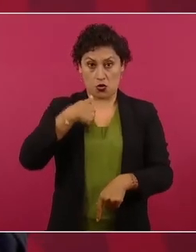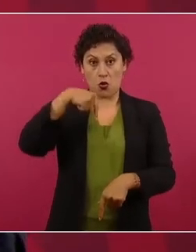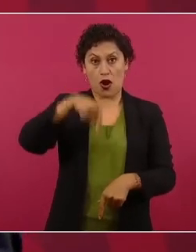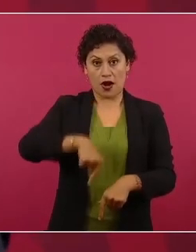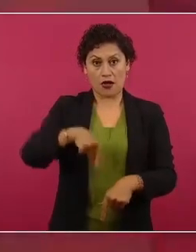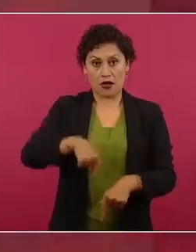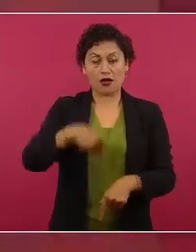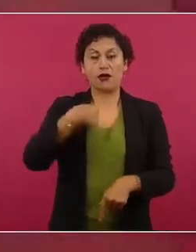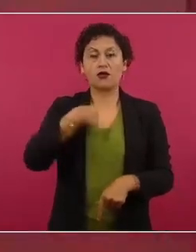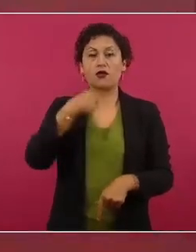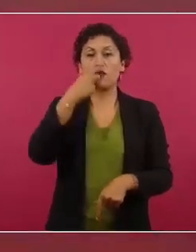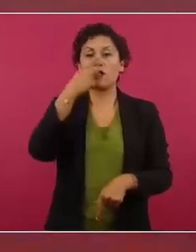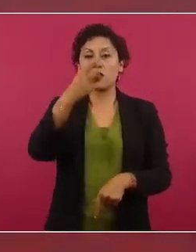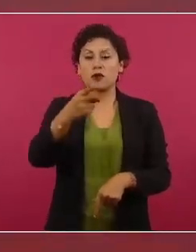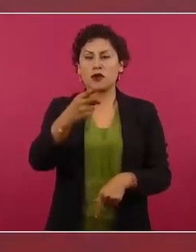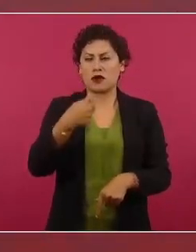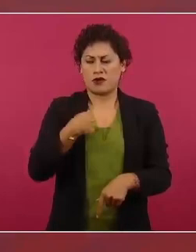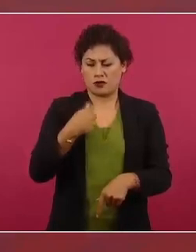mes, no,